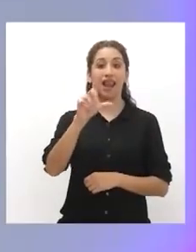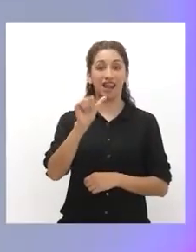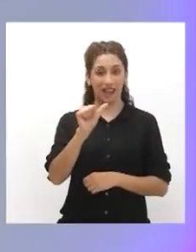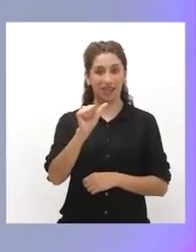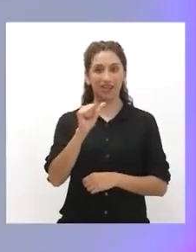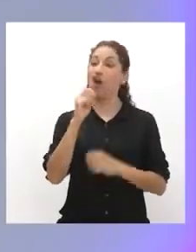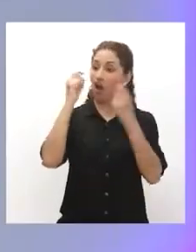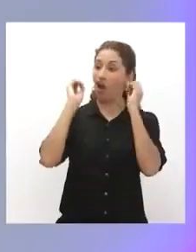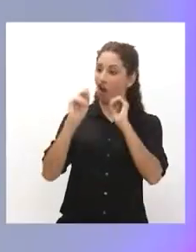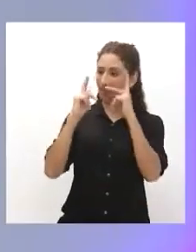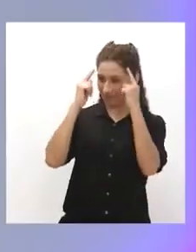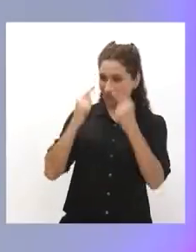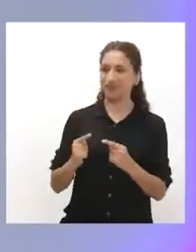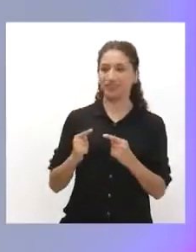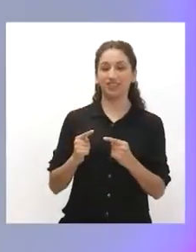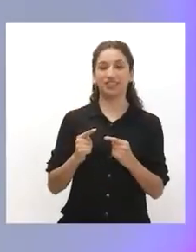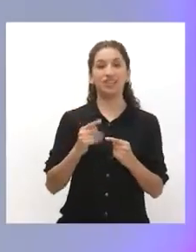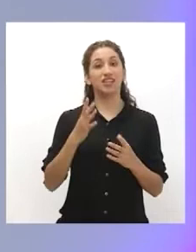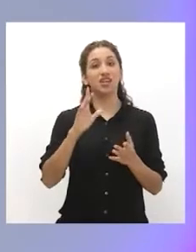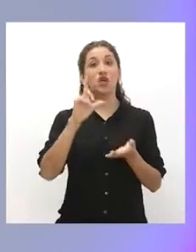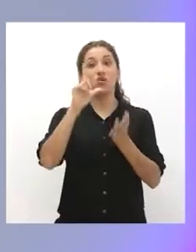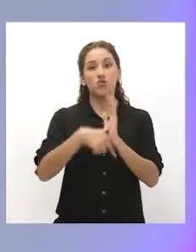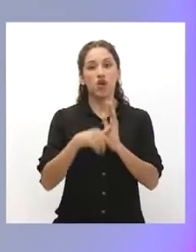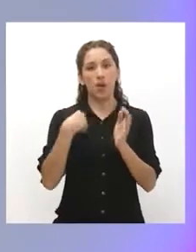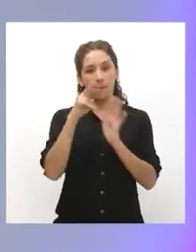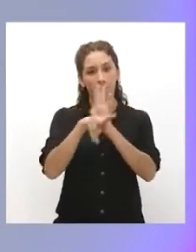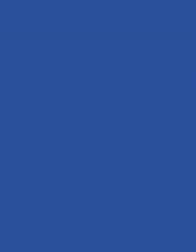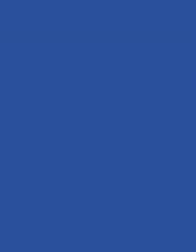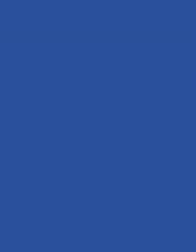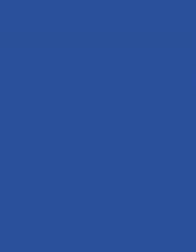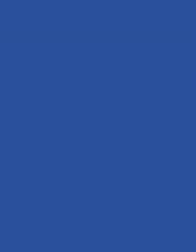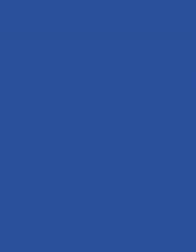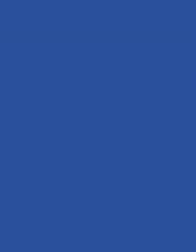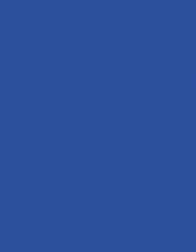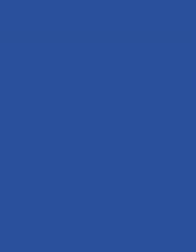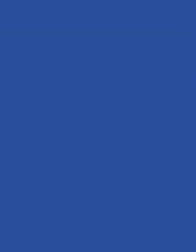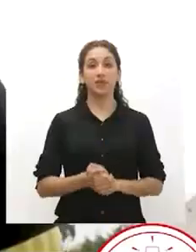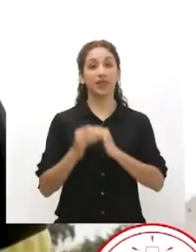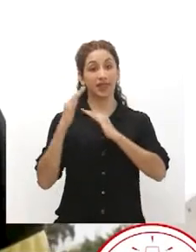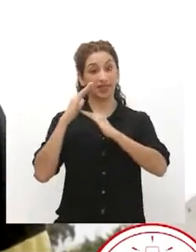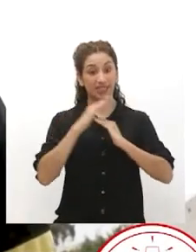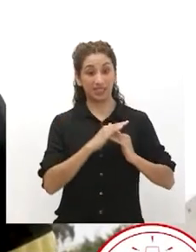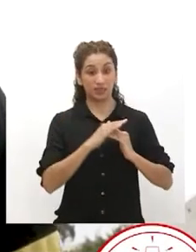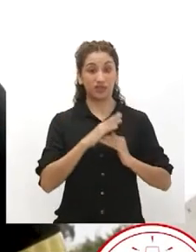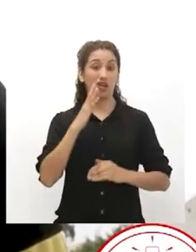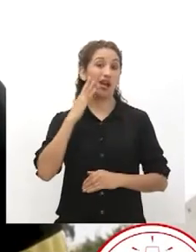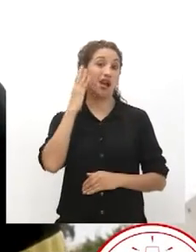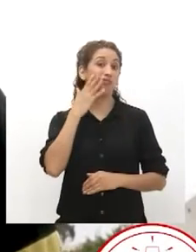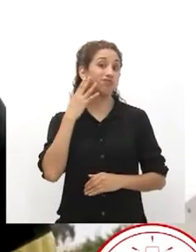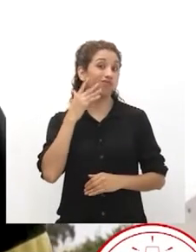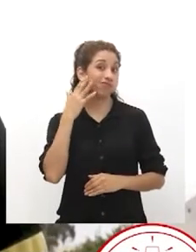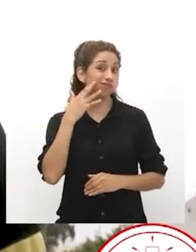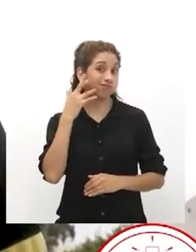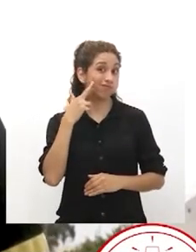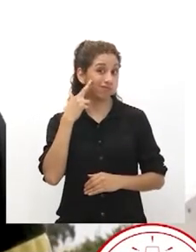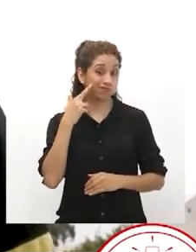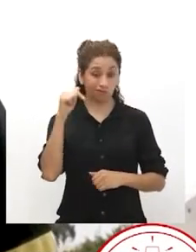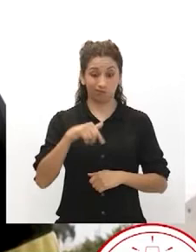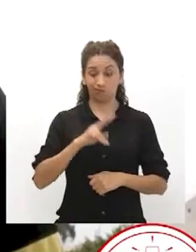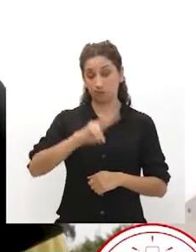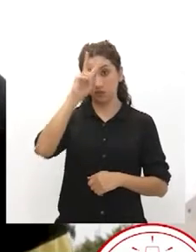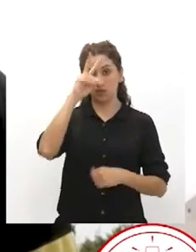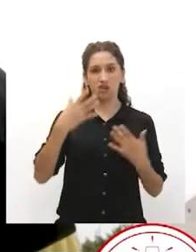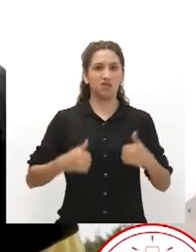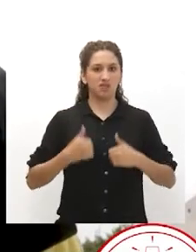De acuerdo. Mientras nos contactamos, quiero mostrarte este video. La discriminación étnico-racial en el Perú sigue presente y la